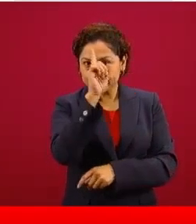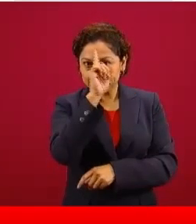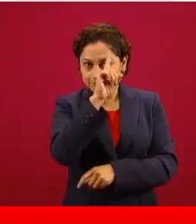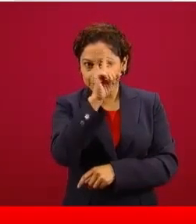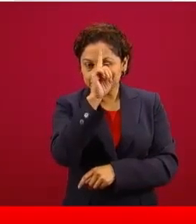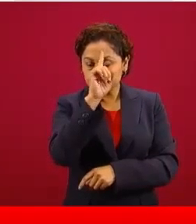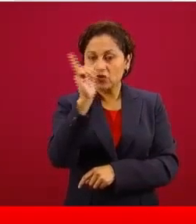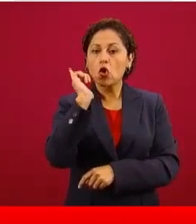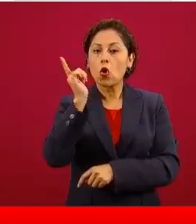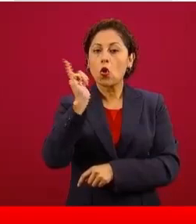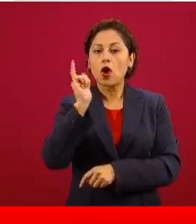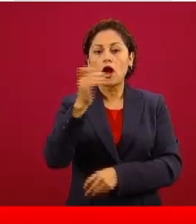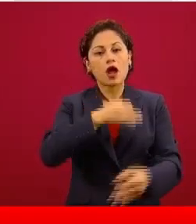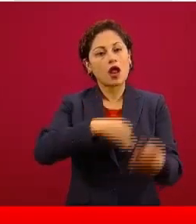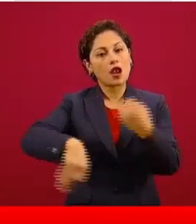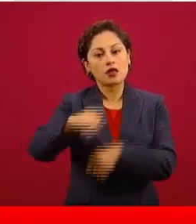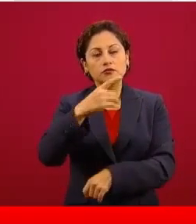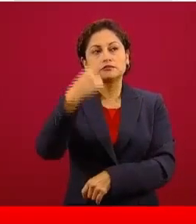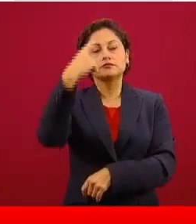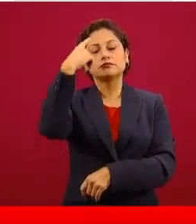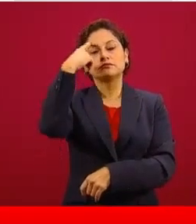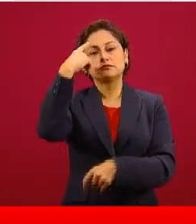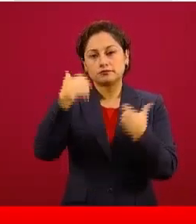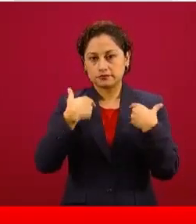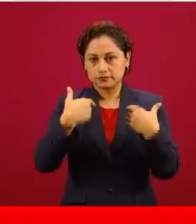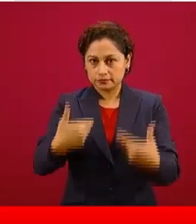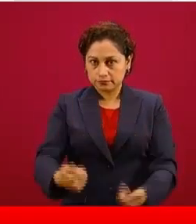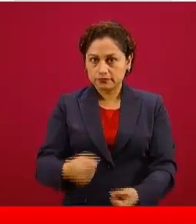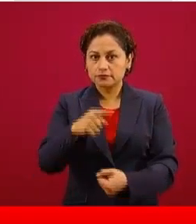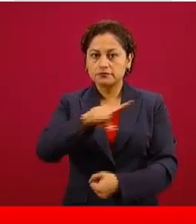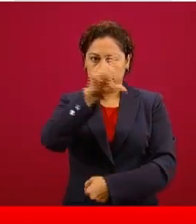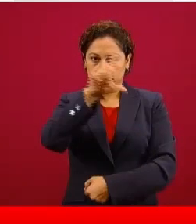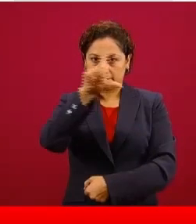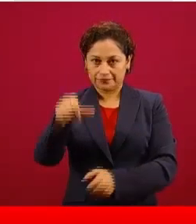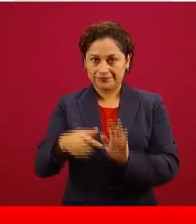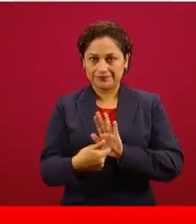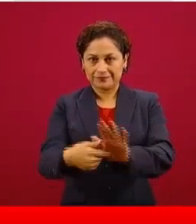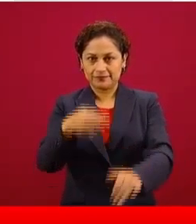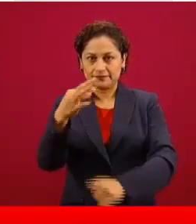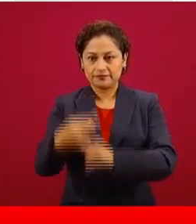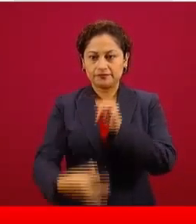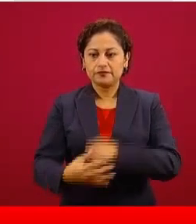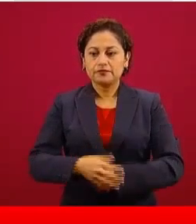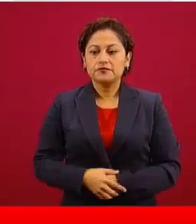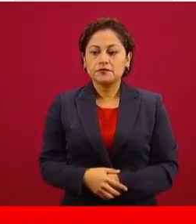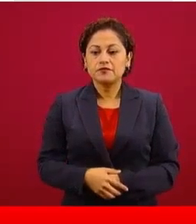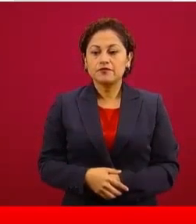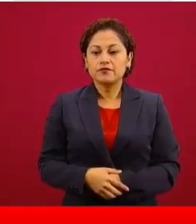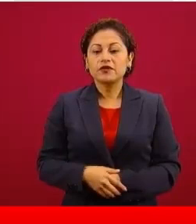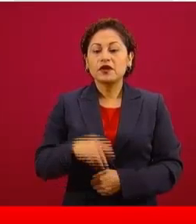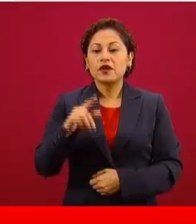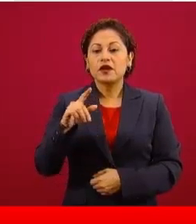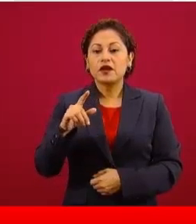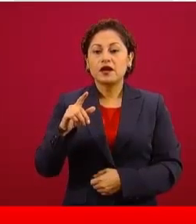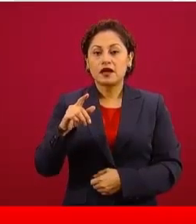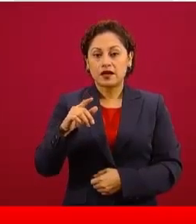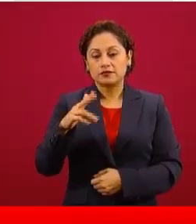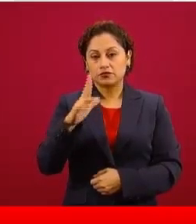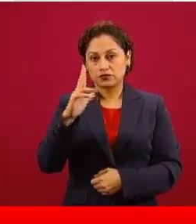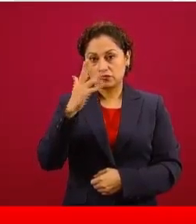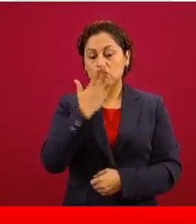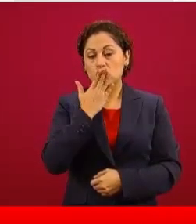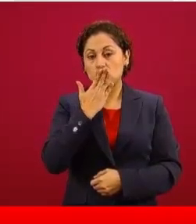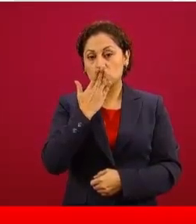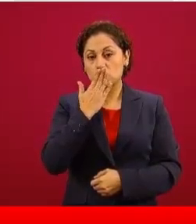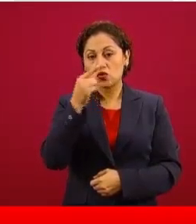conciencia, lo van a ver en los promedios al final de la presentación. Autoservicio transversal de Hermosillo, Sonora, con un